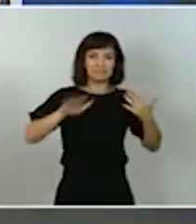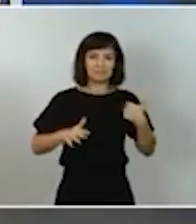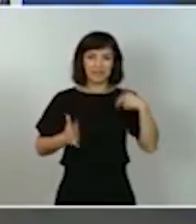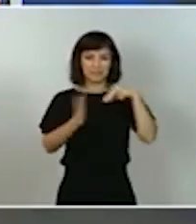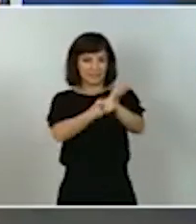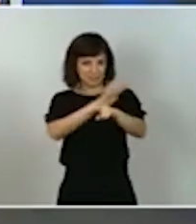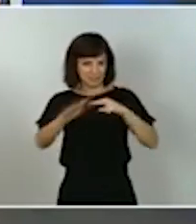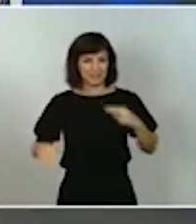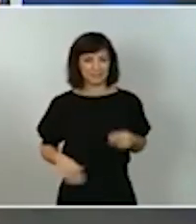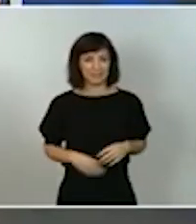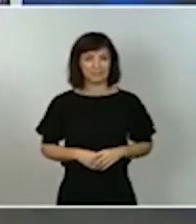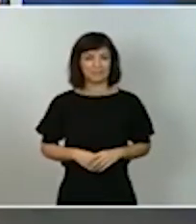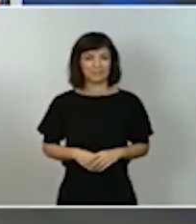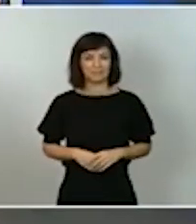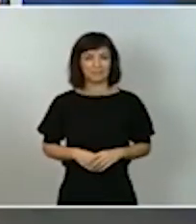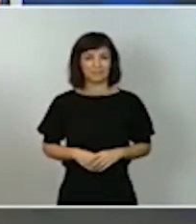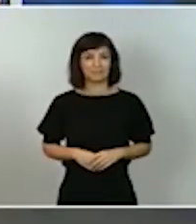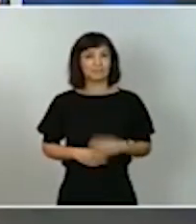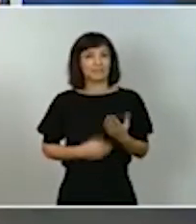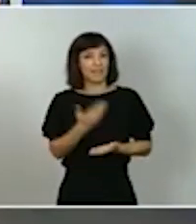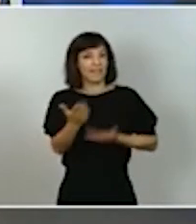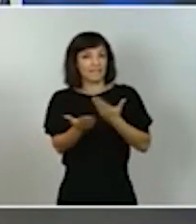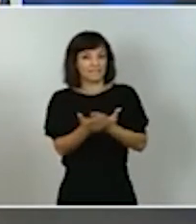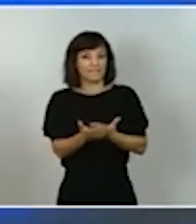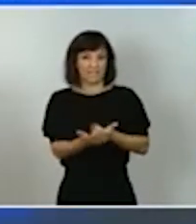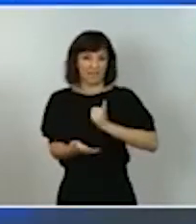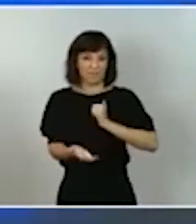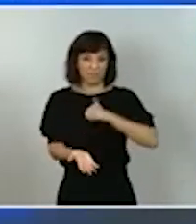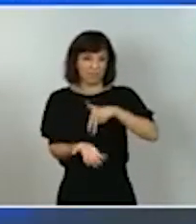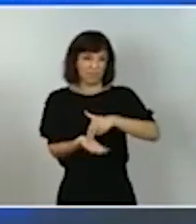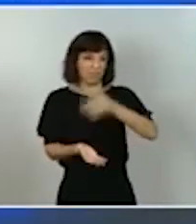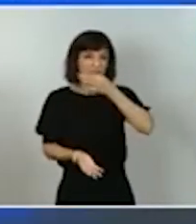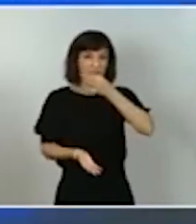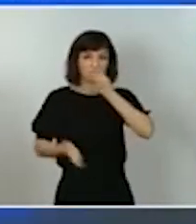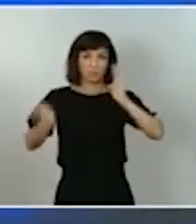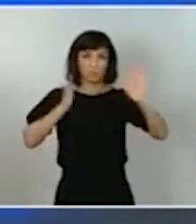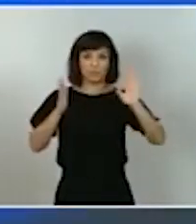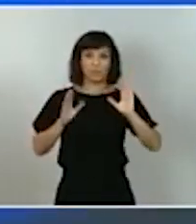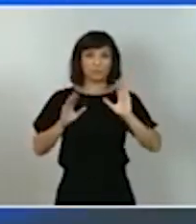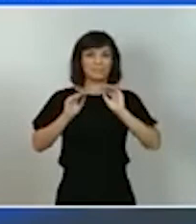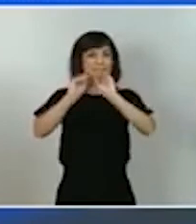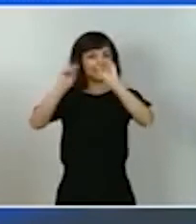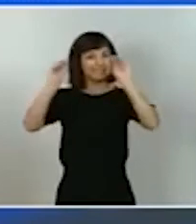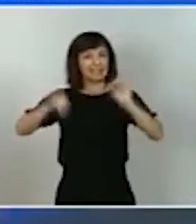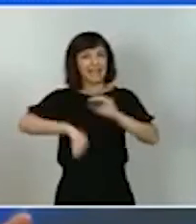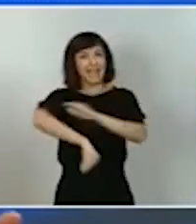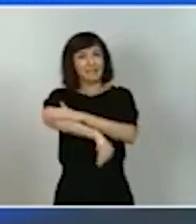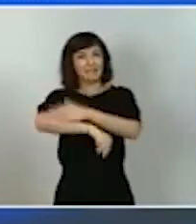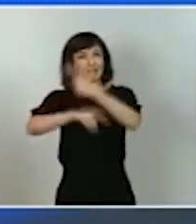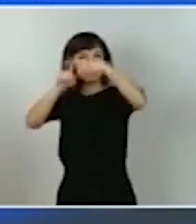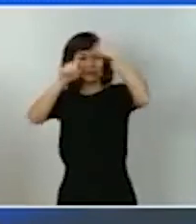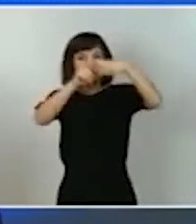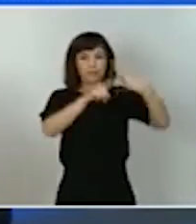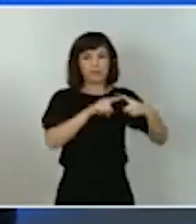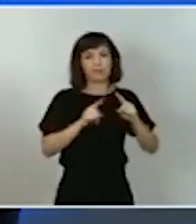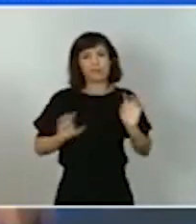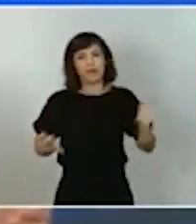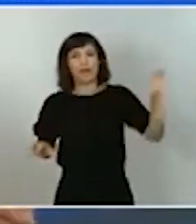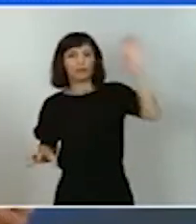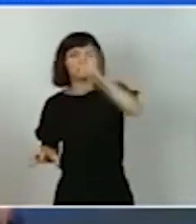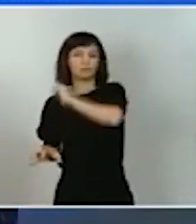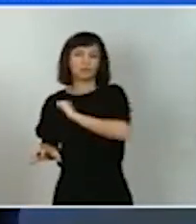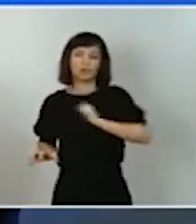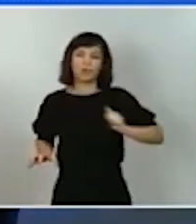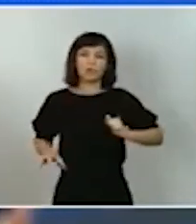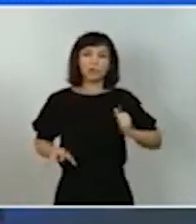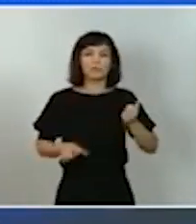y quiero también pedir aprovechando esta tribuna y este momento al resto de administraciones a las administraciones autonómicas a las administraciones